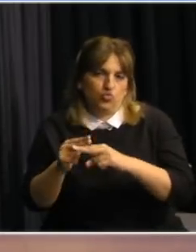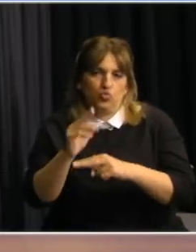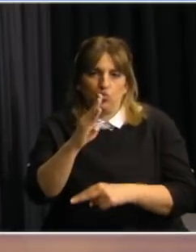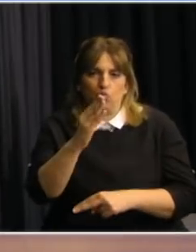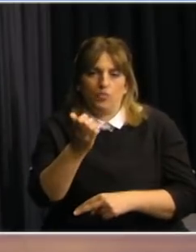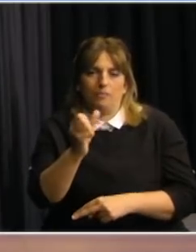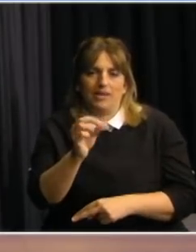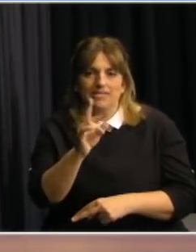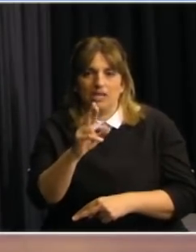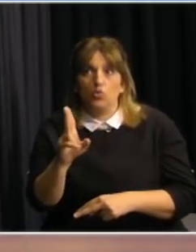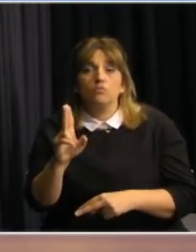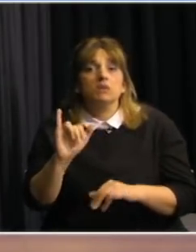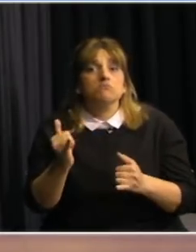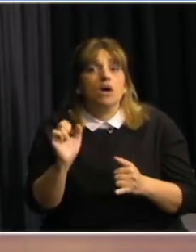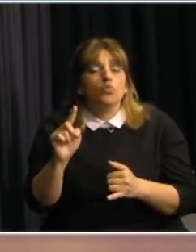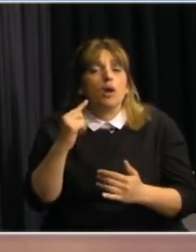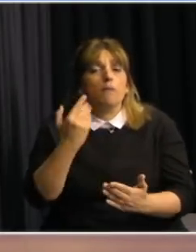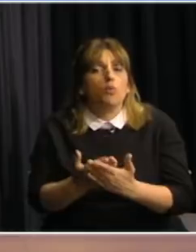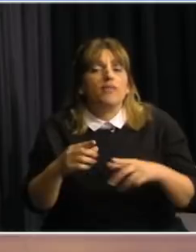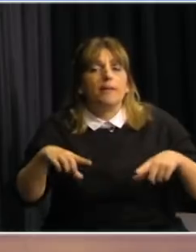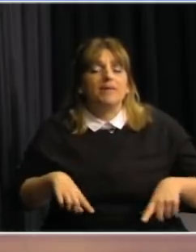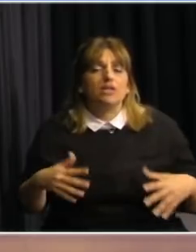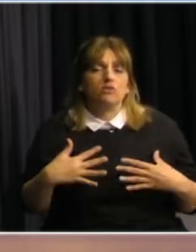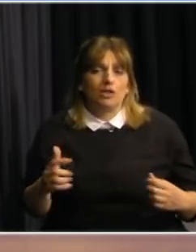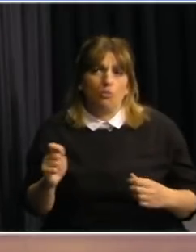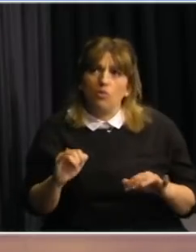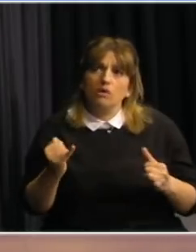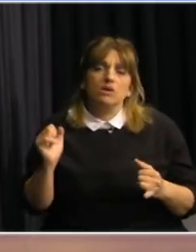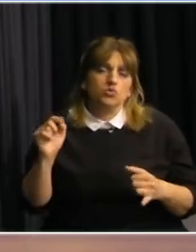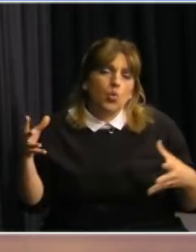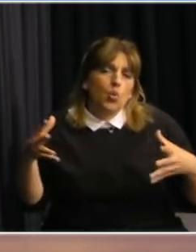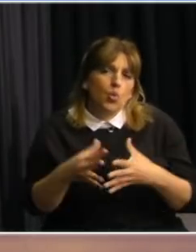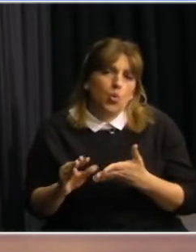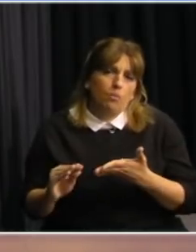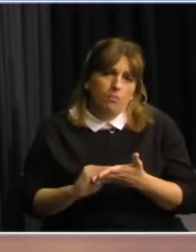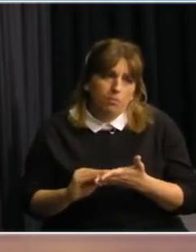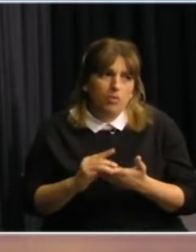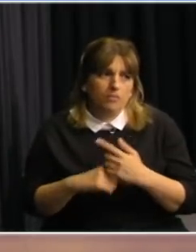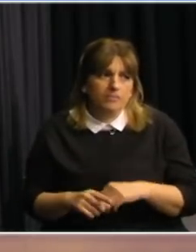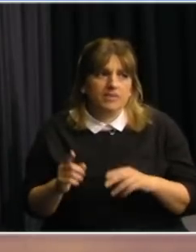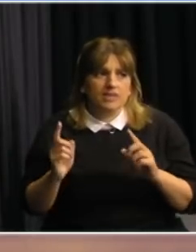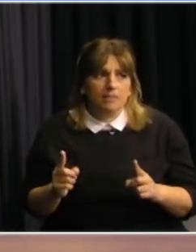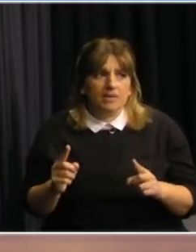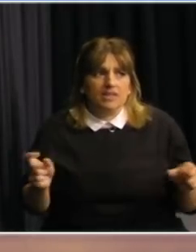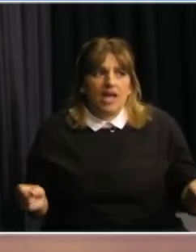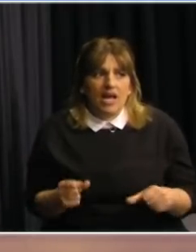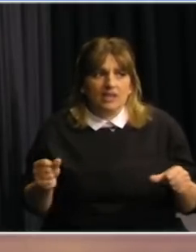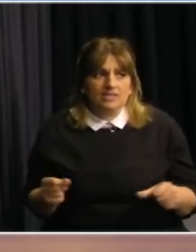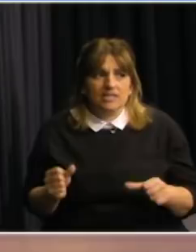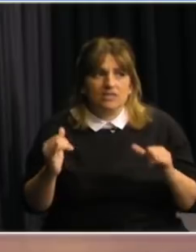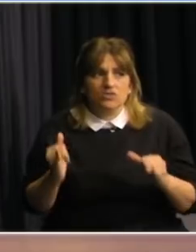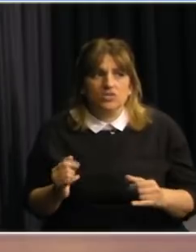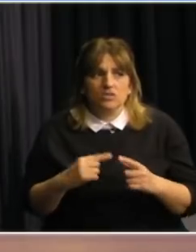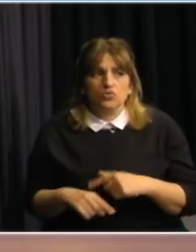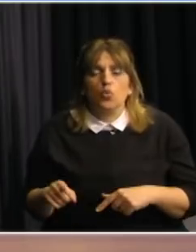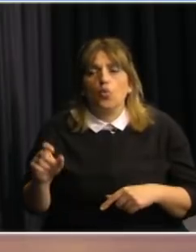al Ministro de Salud Pública y al Ministerio que fue tomada por la División de Epidemiología y en particular la está instrumentando la